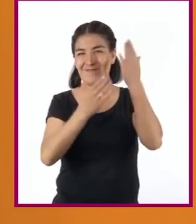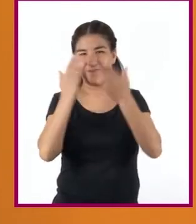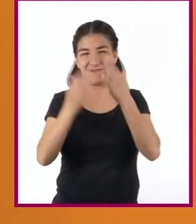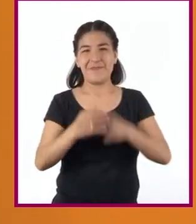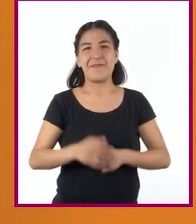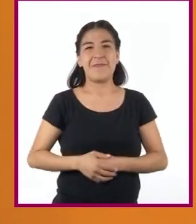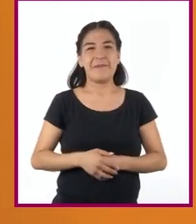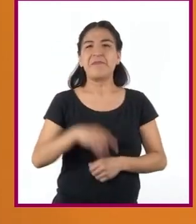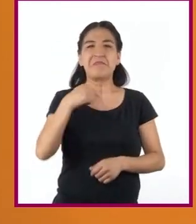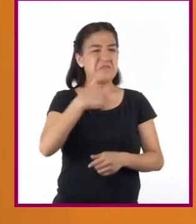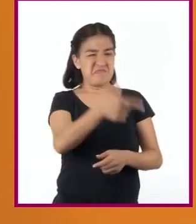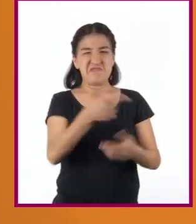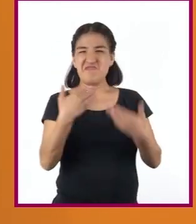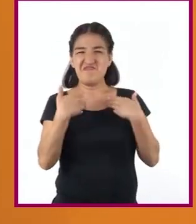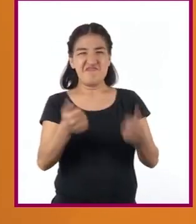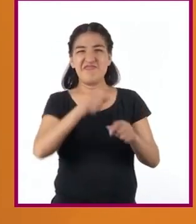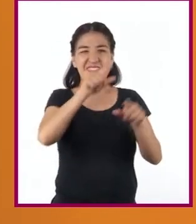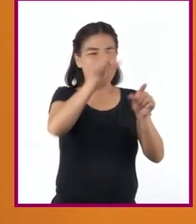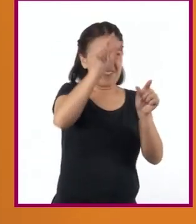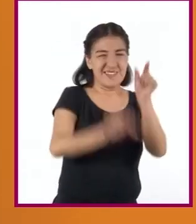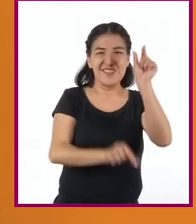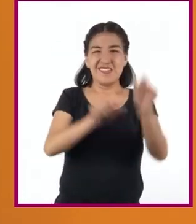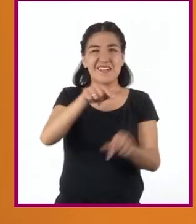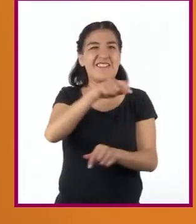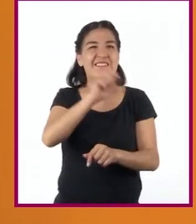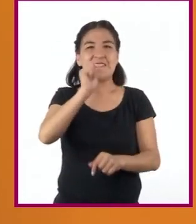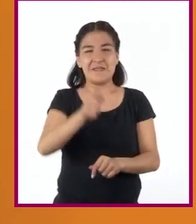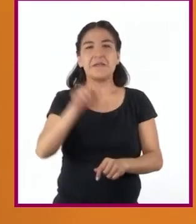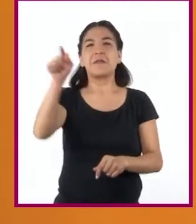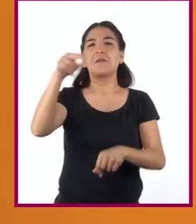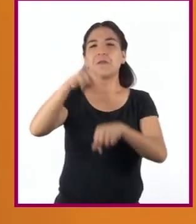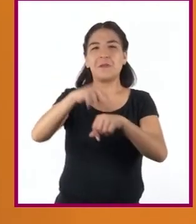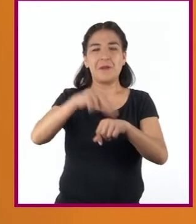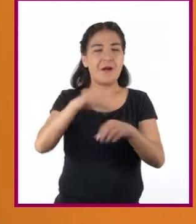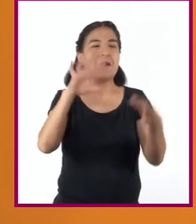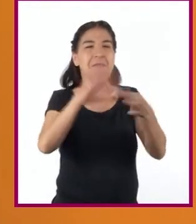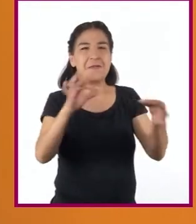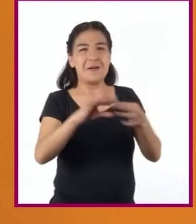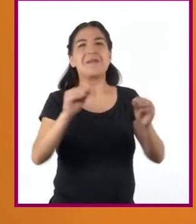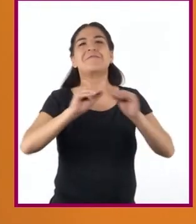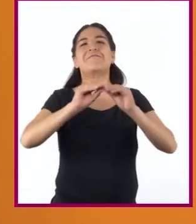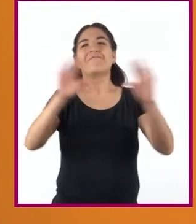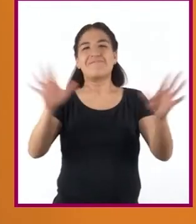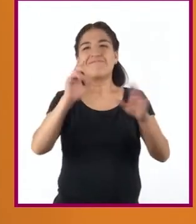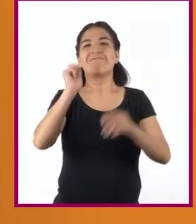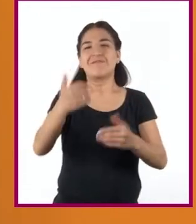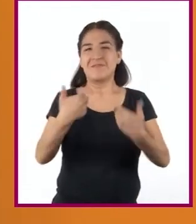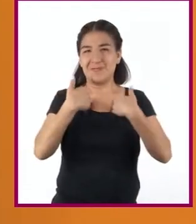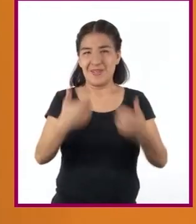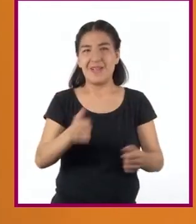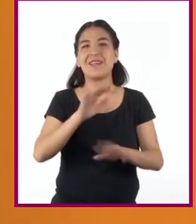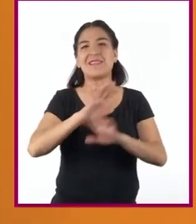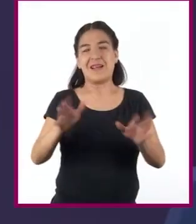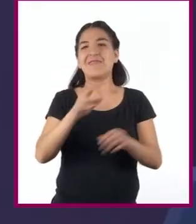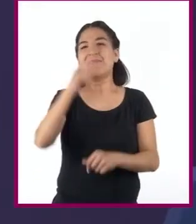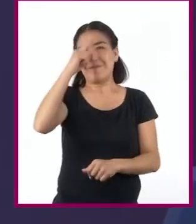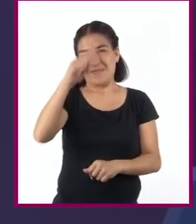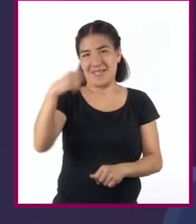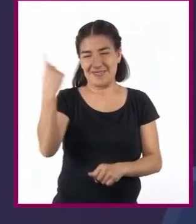Todo lo que yo no entendía de las gráficas que ahí pusieron el doctor me lo dijo de una manera muy clara y en términos llanos.